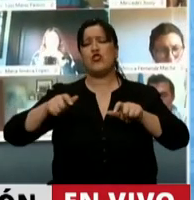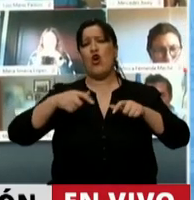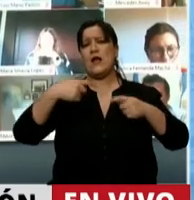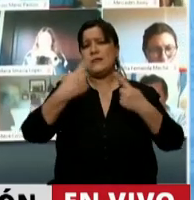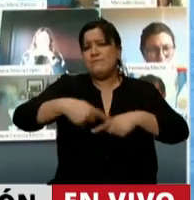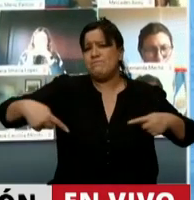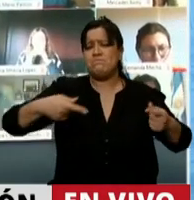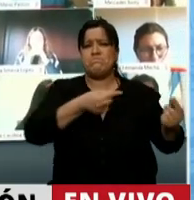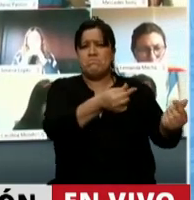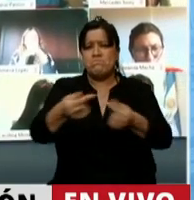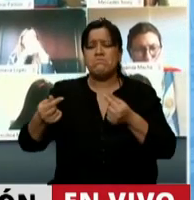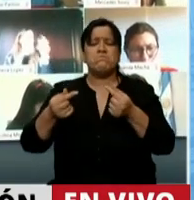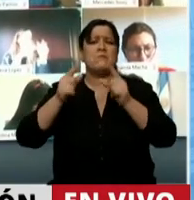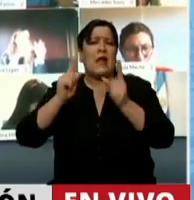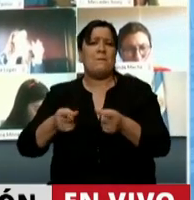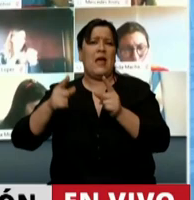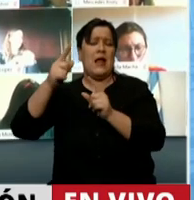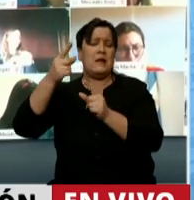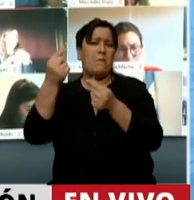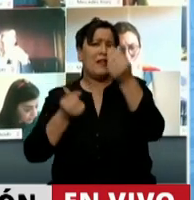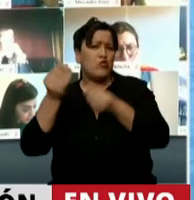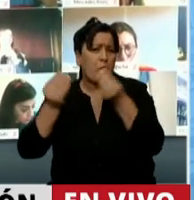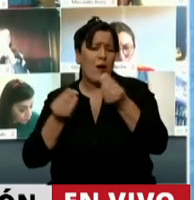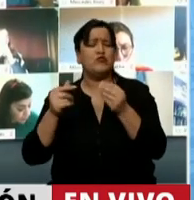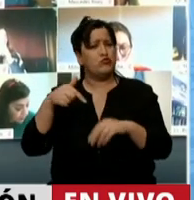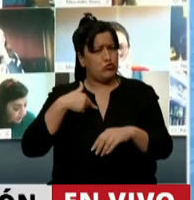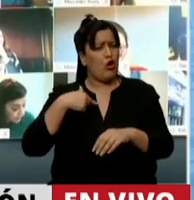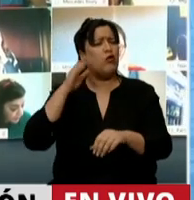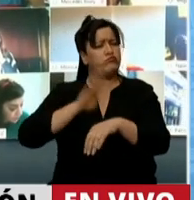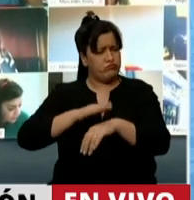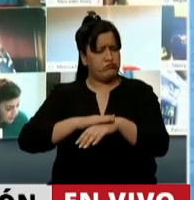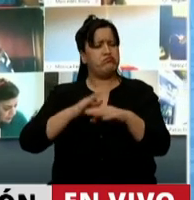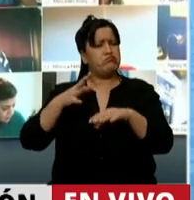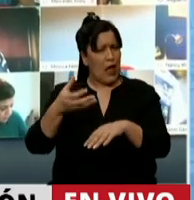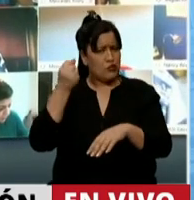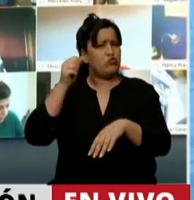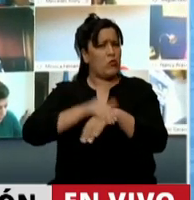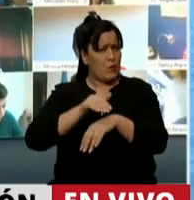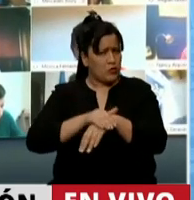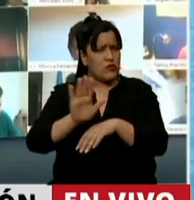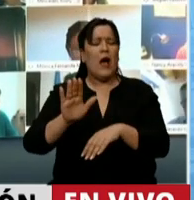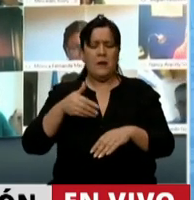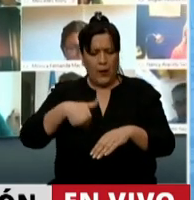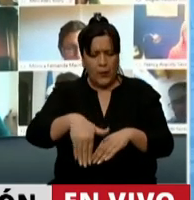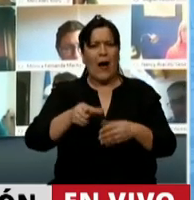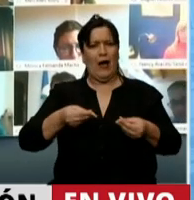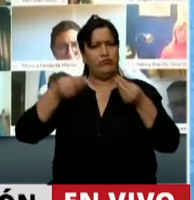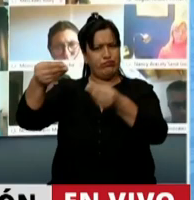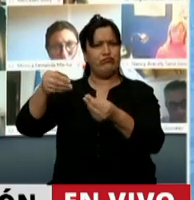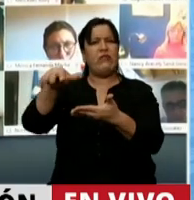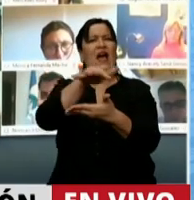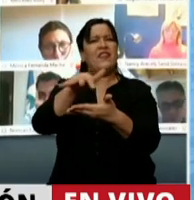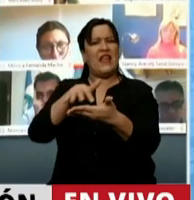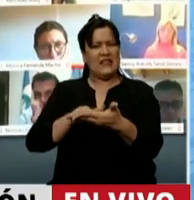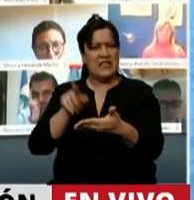se discute y que se planteaba, yo me comprometo, diputado, a hacerle llegar por escrito un detalle de su